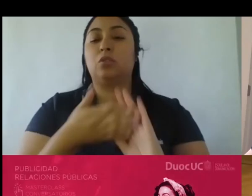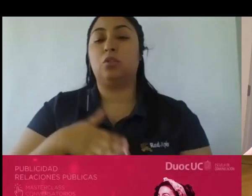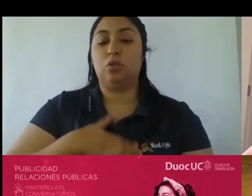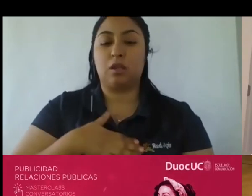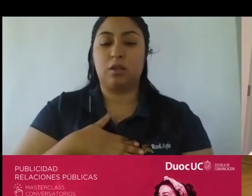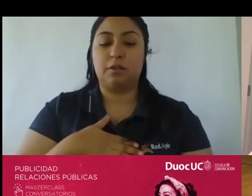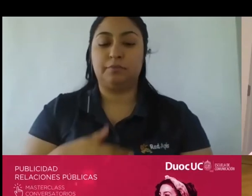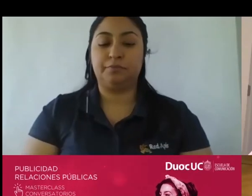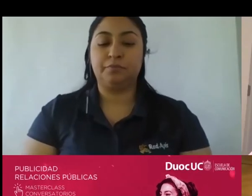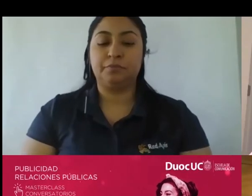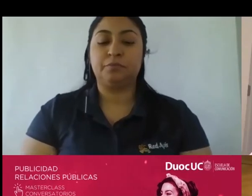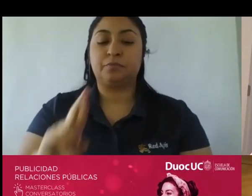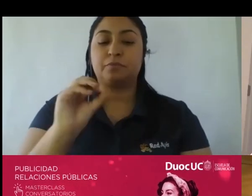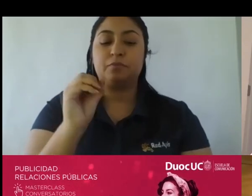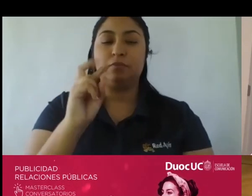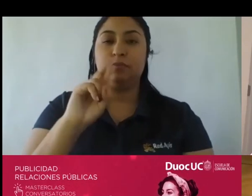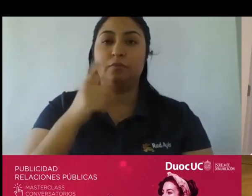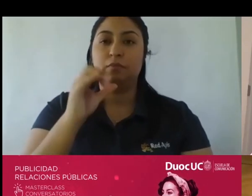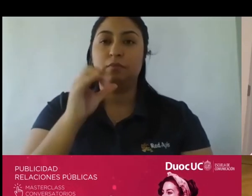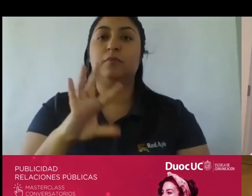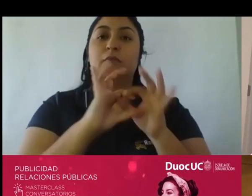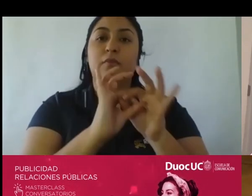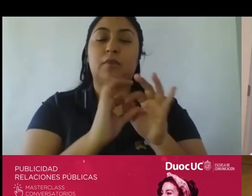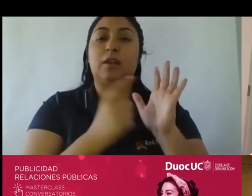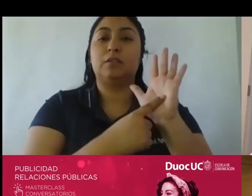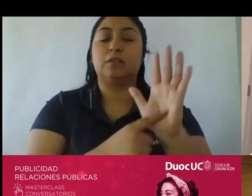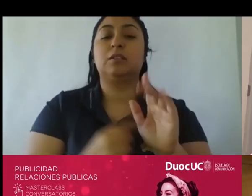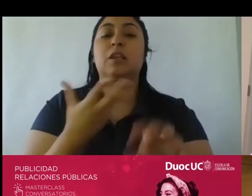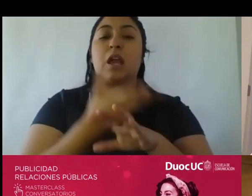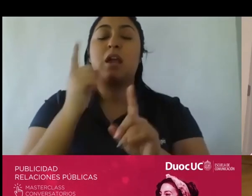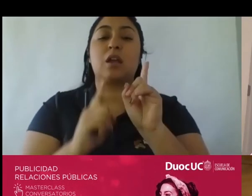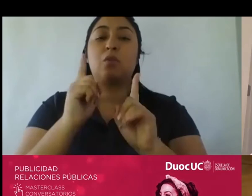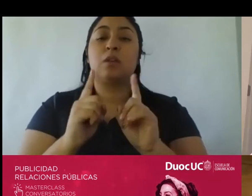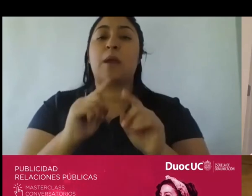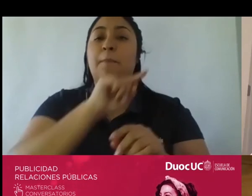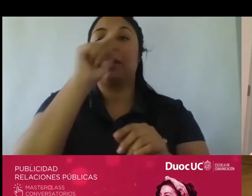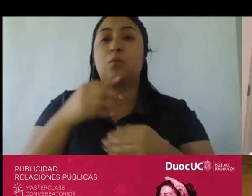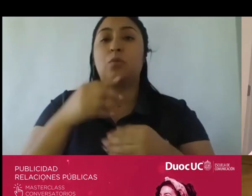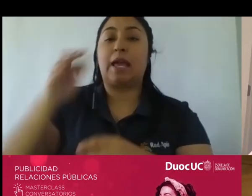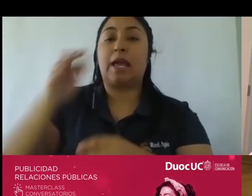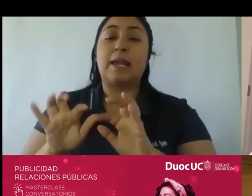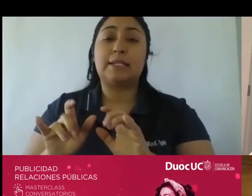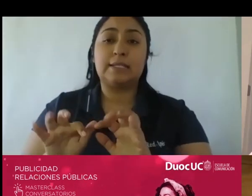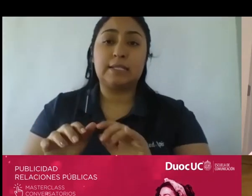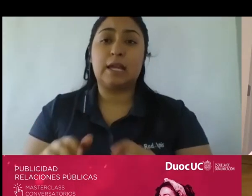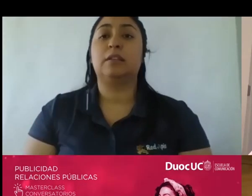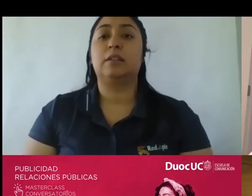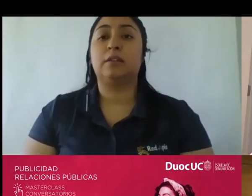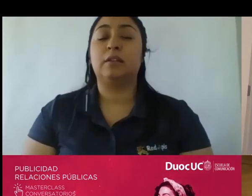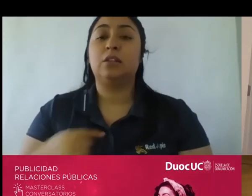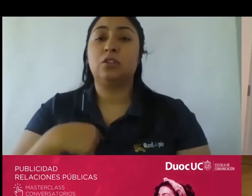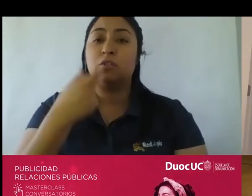Rodrigo muchas gracias por tu presentación si hay algunas preguntas aquí en el chat pero me arriesgo lo que hablaste